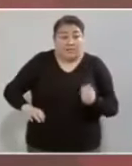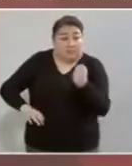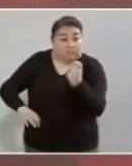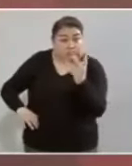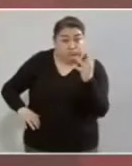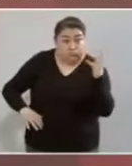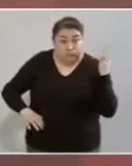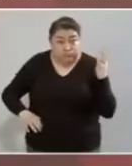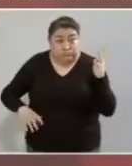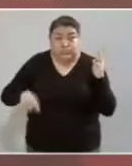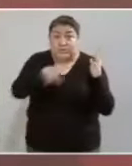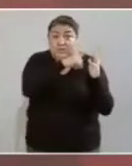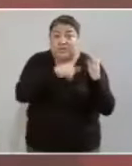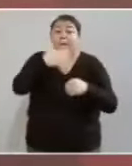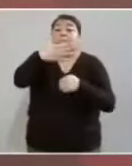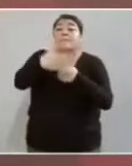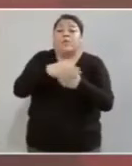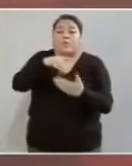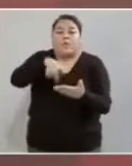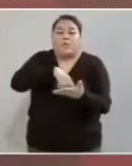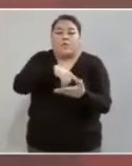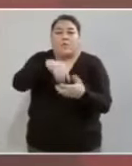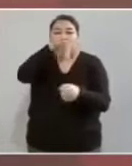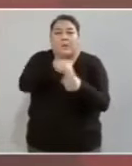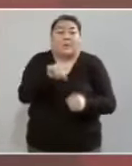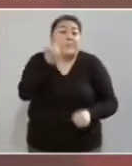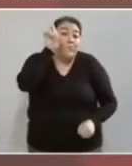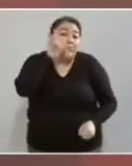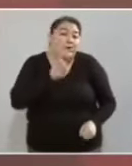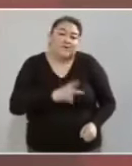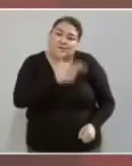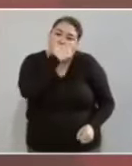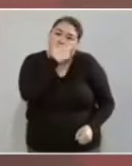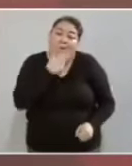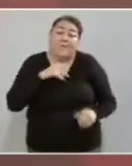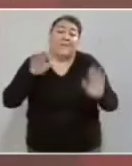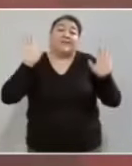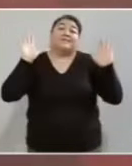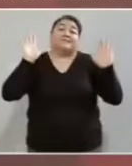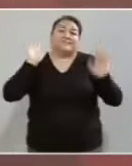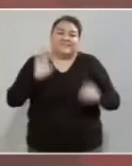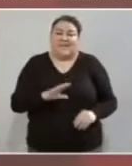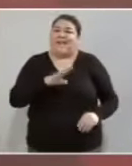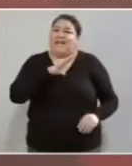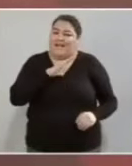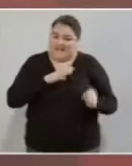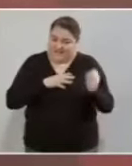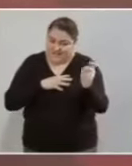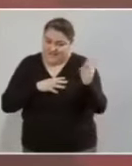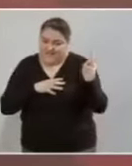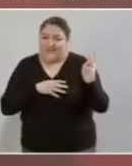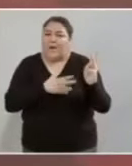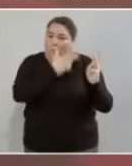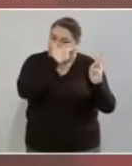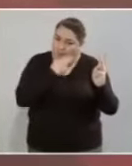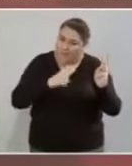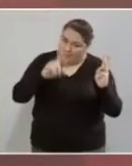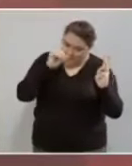al próximo presidente o presidenta? Porque tengo hermanos y tengo hermanas.